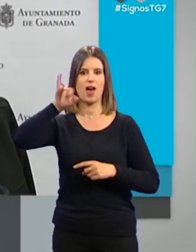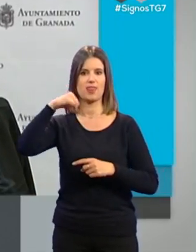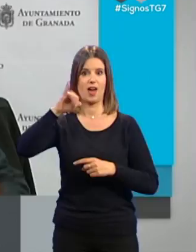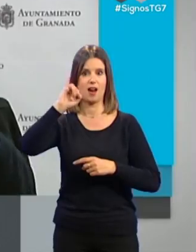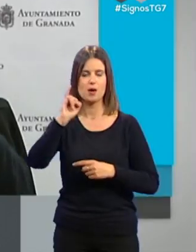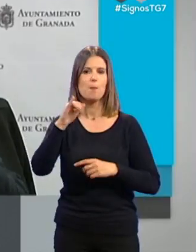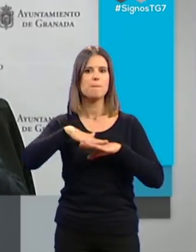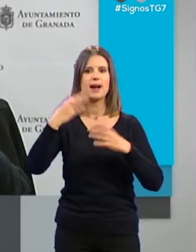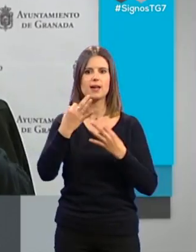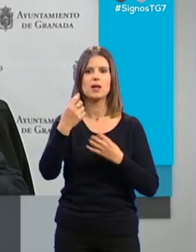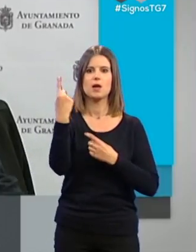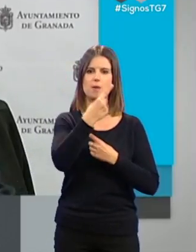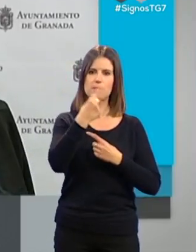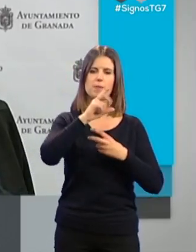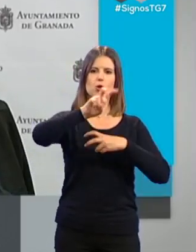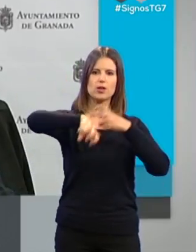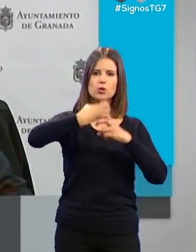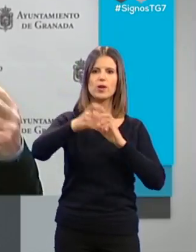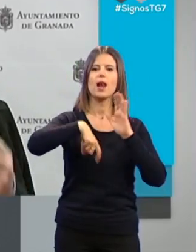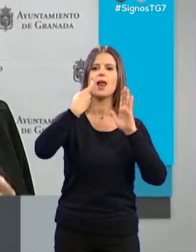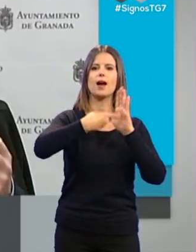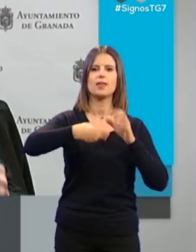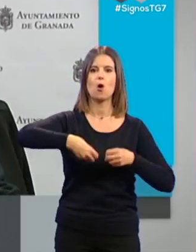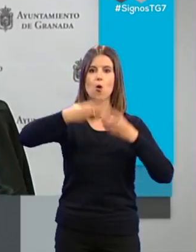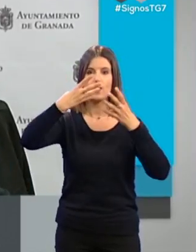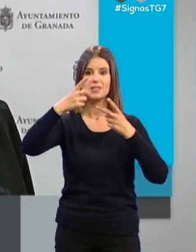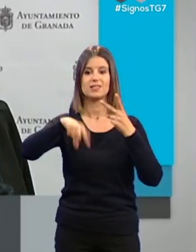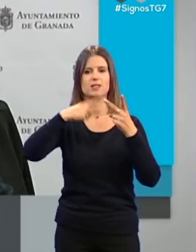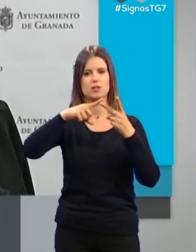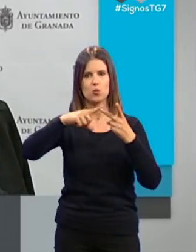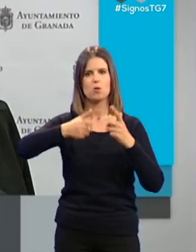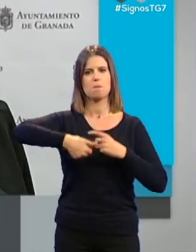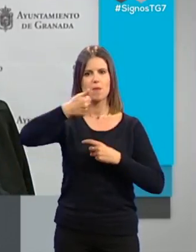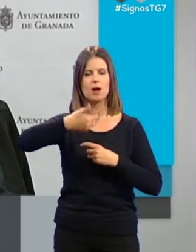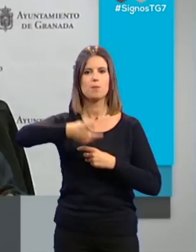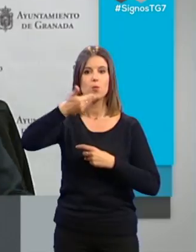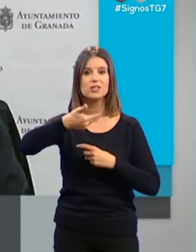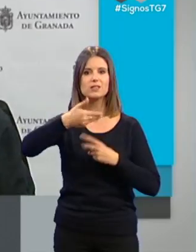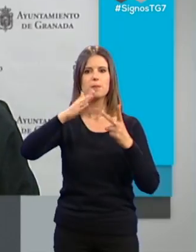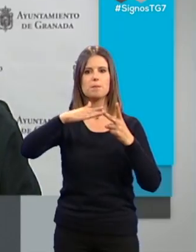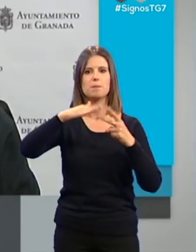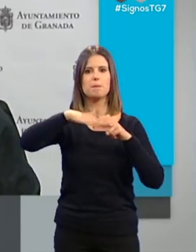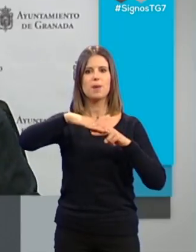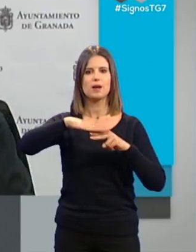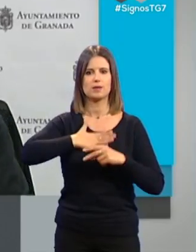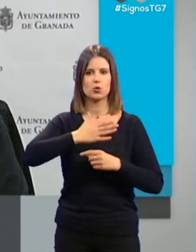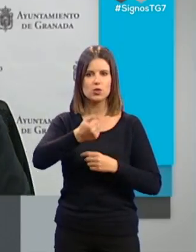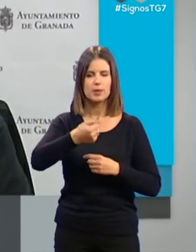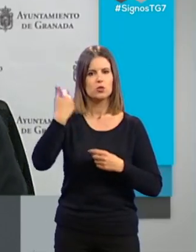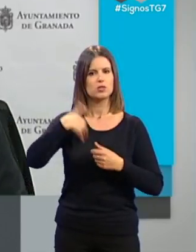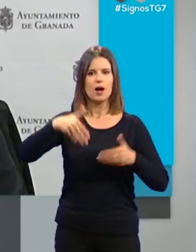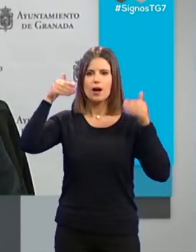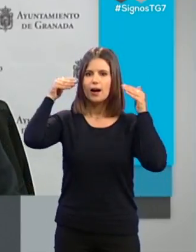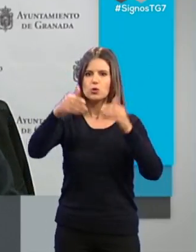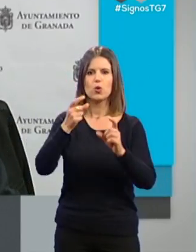Para en primer lugar restituir la legalidad urbanística, pero en segundo lugar, que es mucho más importante, para que el ayuntamiento actúe